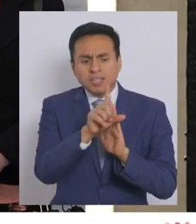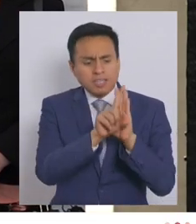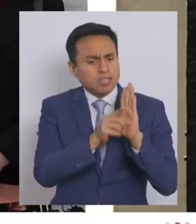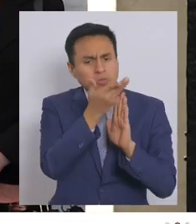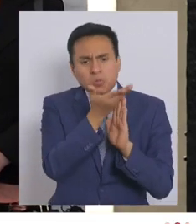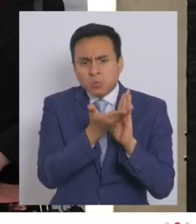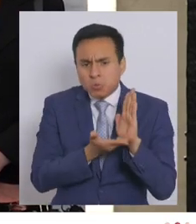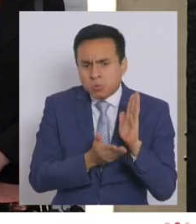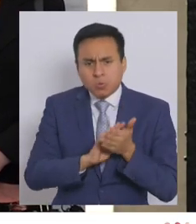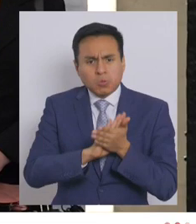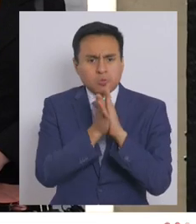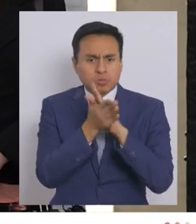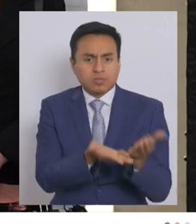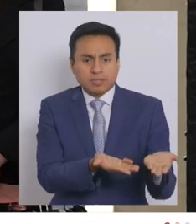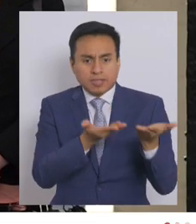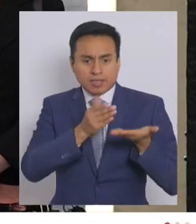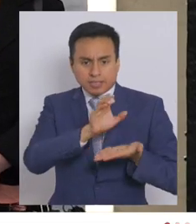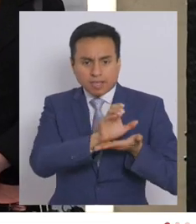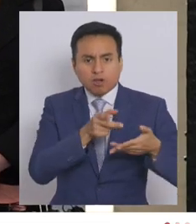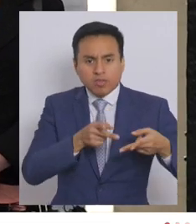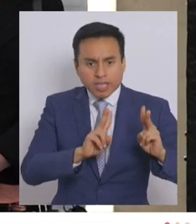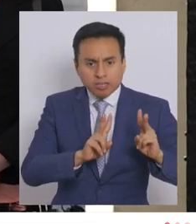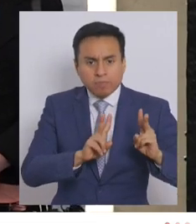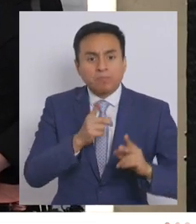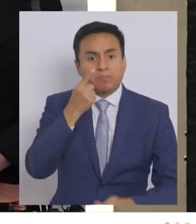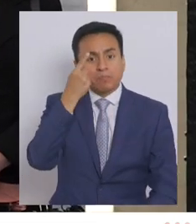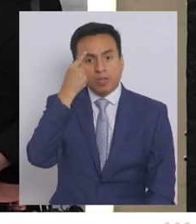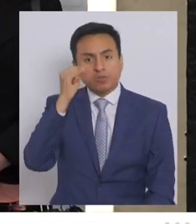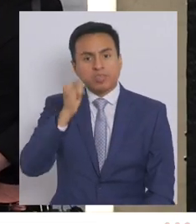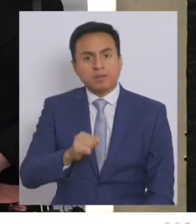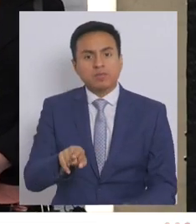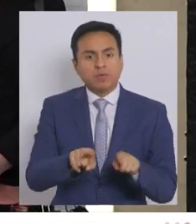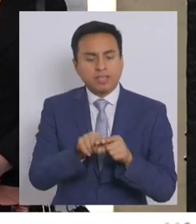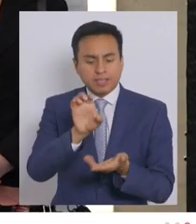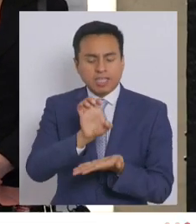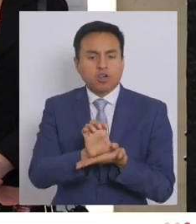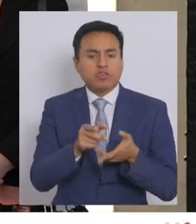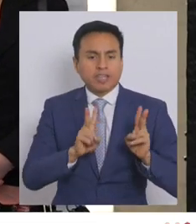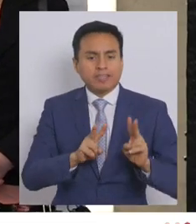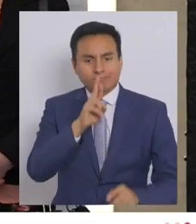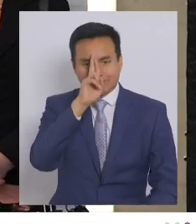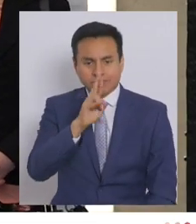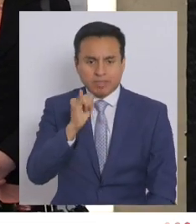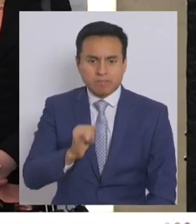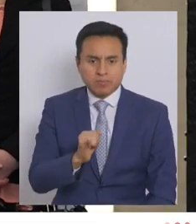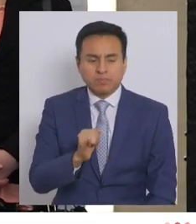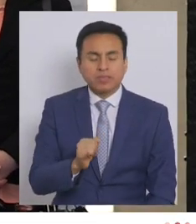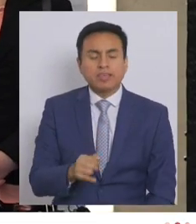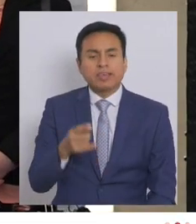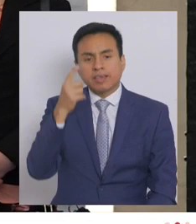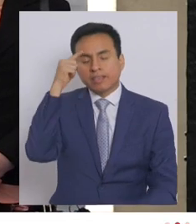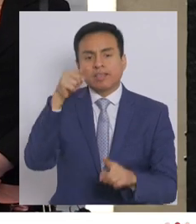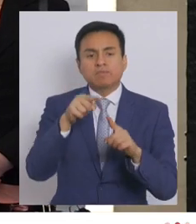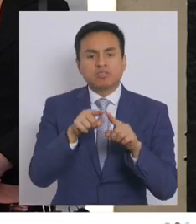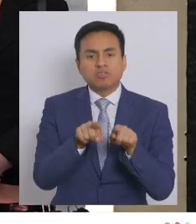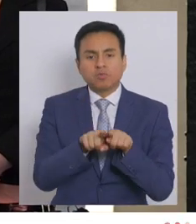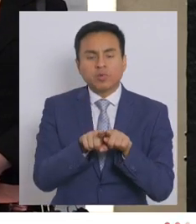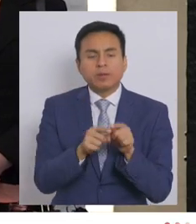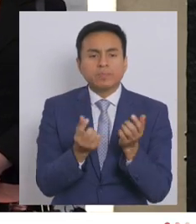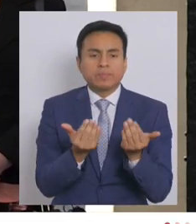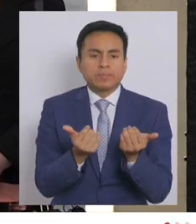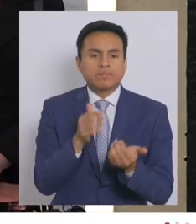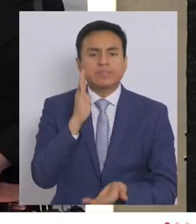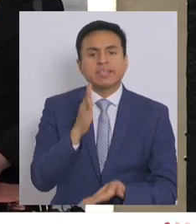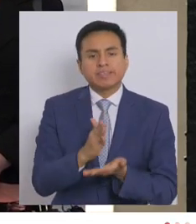instrumentos que nos da el Estado de Derecho, pero siempre dentro del Estado de Derecho. Y esta misión requiere